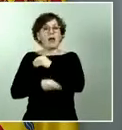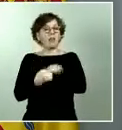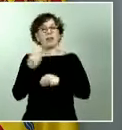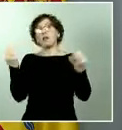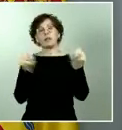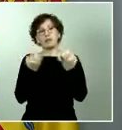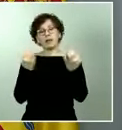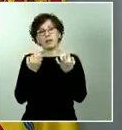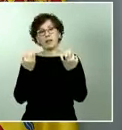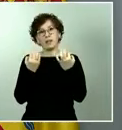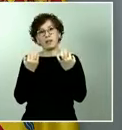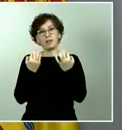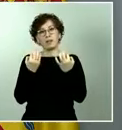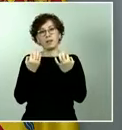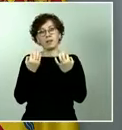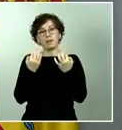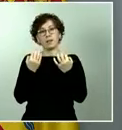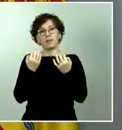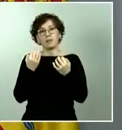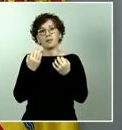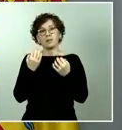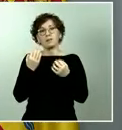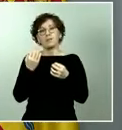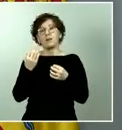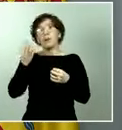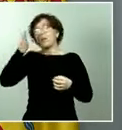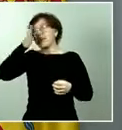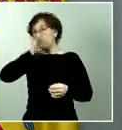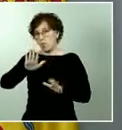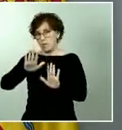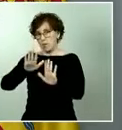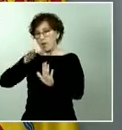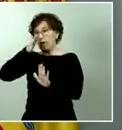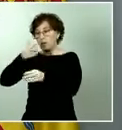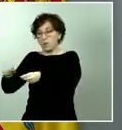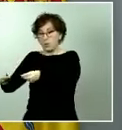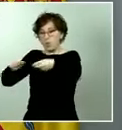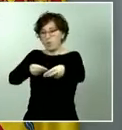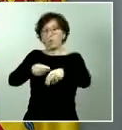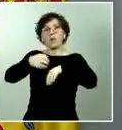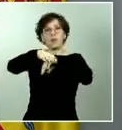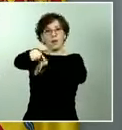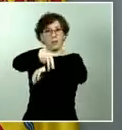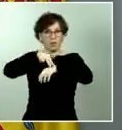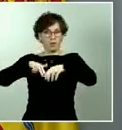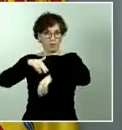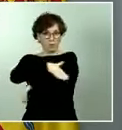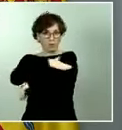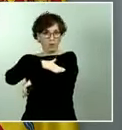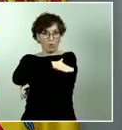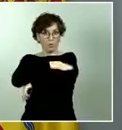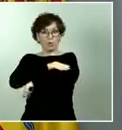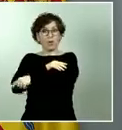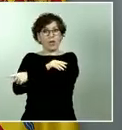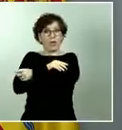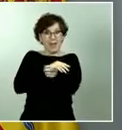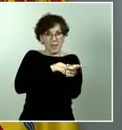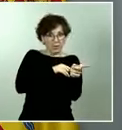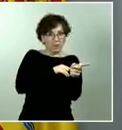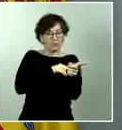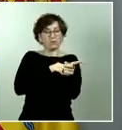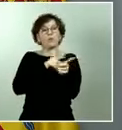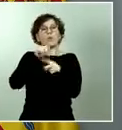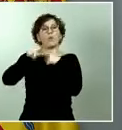denuncia, mejor dicho, una denuncia que trasladan a las delegaciones de gobierno y son las delegaciones de gobierno quien, posteriormente, hacen